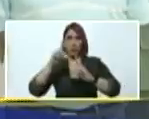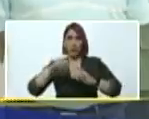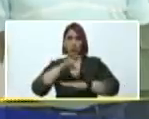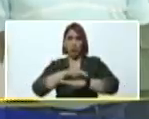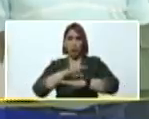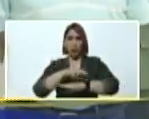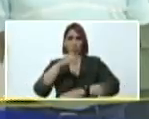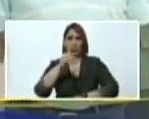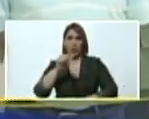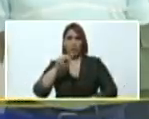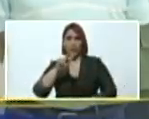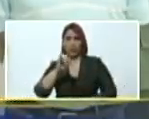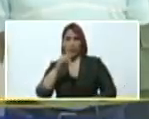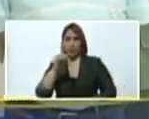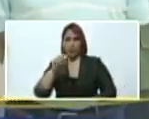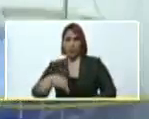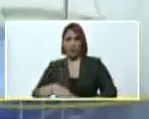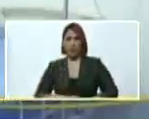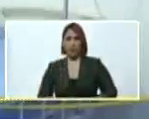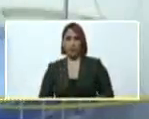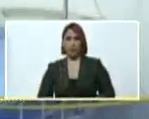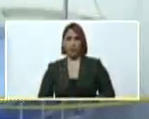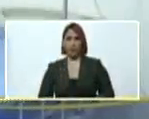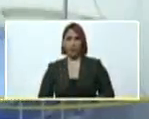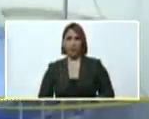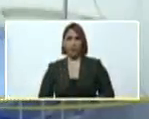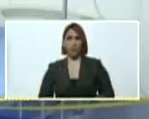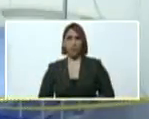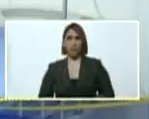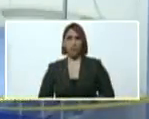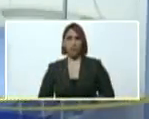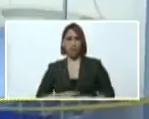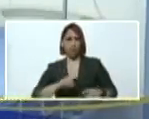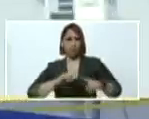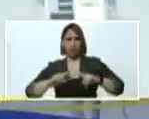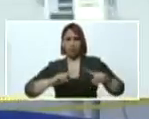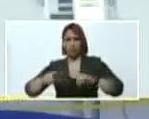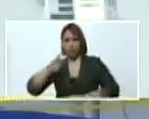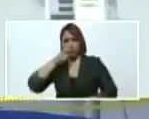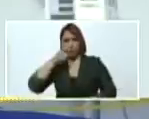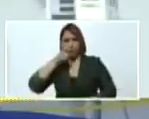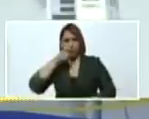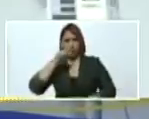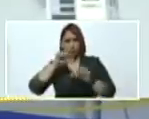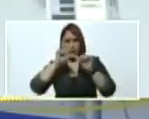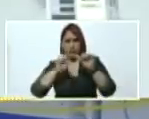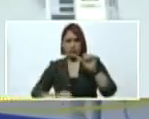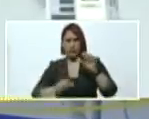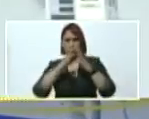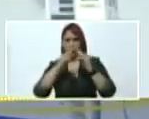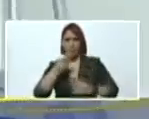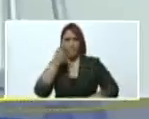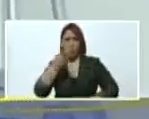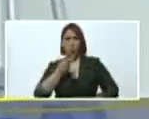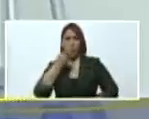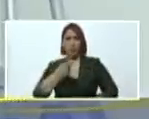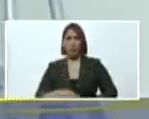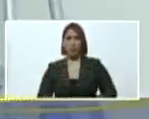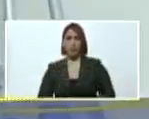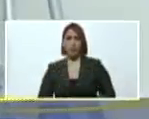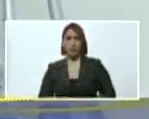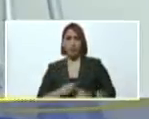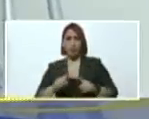David Arana, quien va a ser el que va a motorizar, el que va a plantear la política para